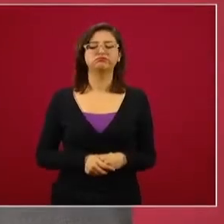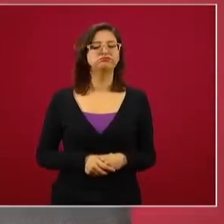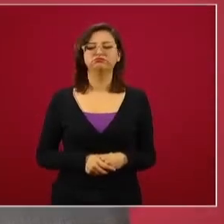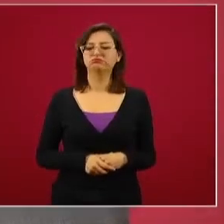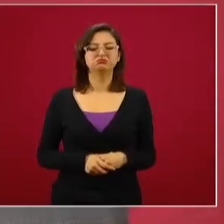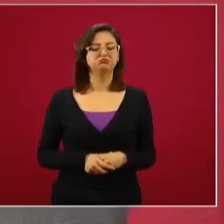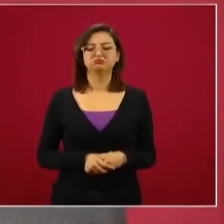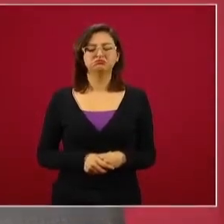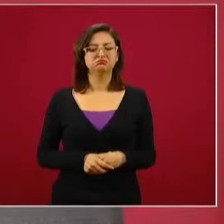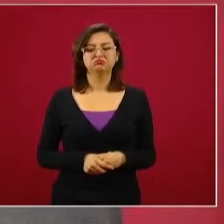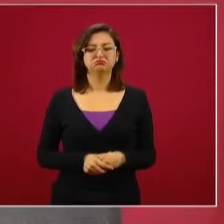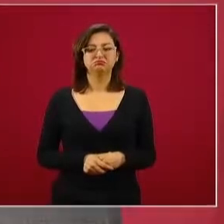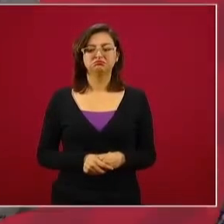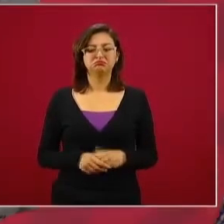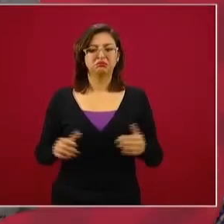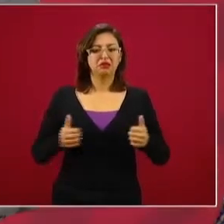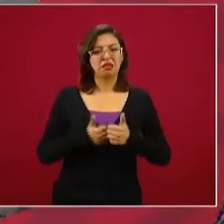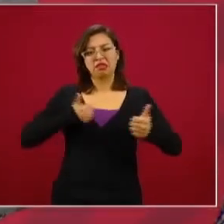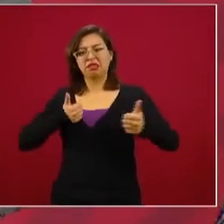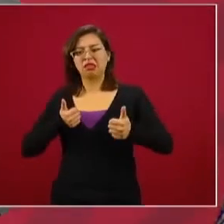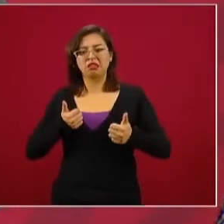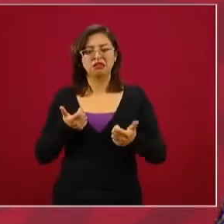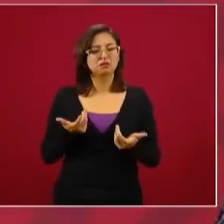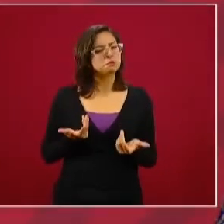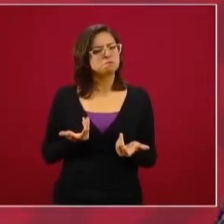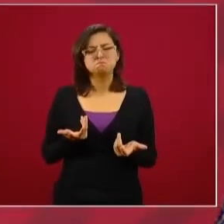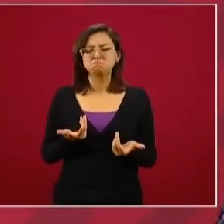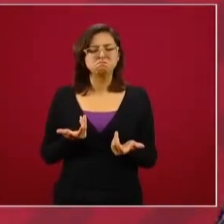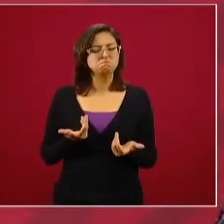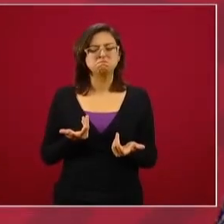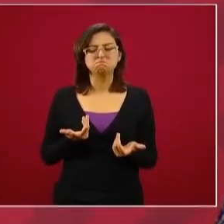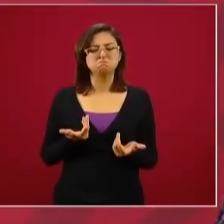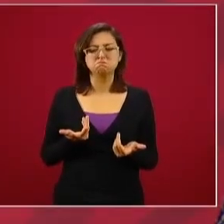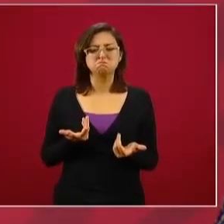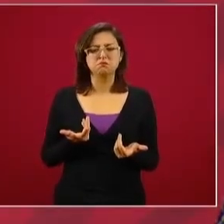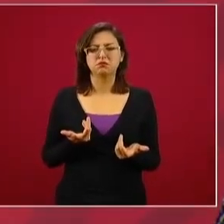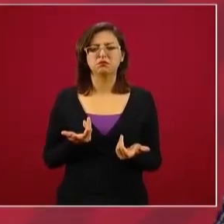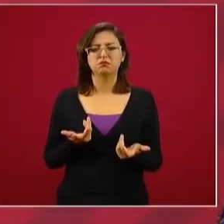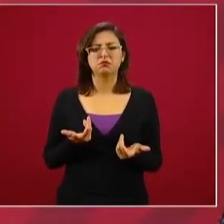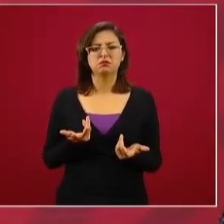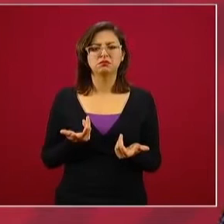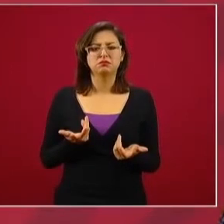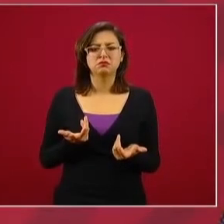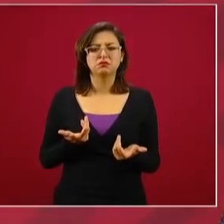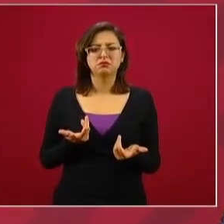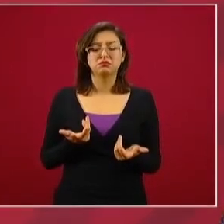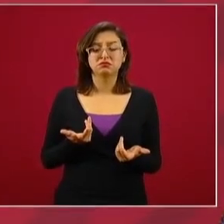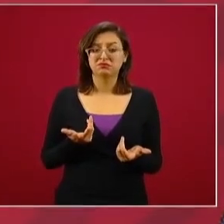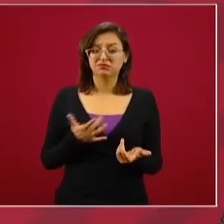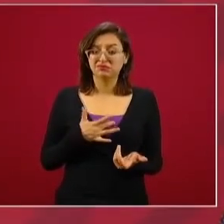dividirnos, no vamos a apostar a la